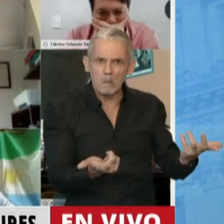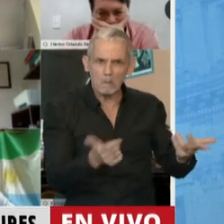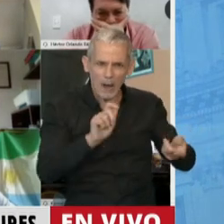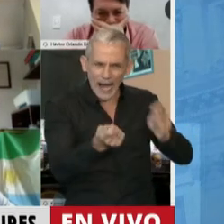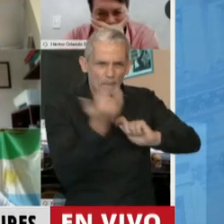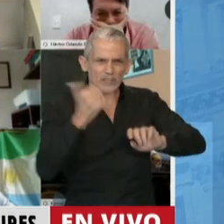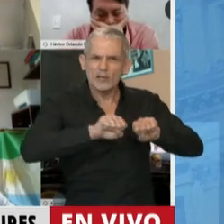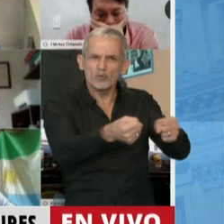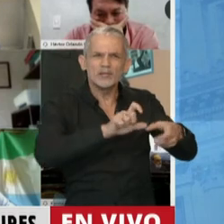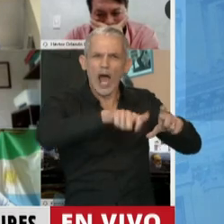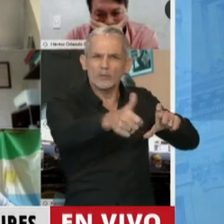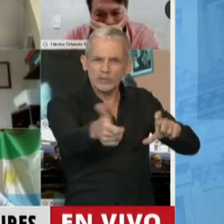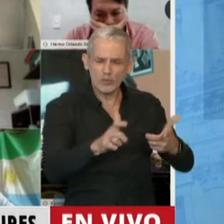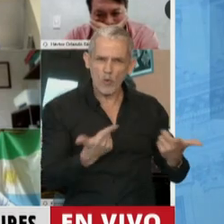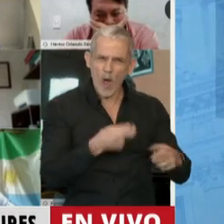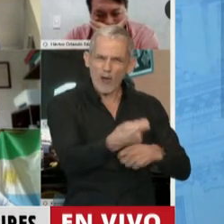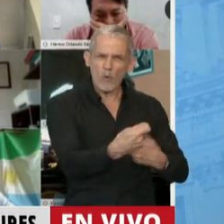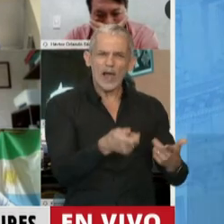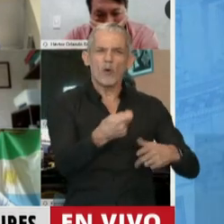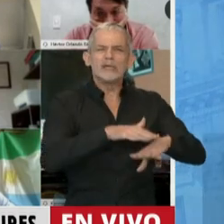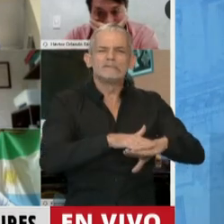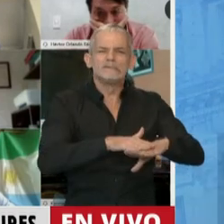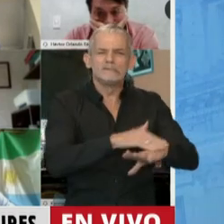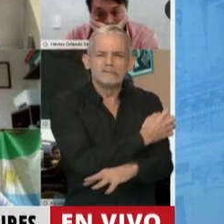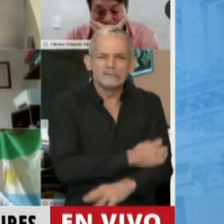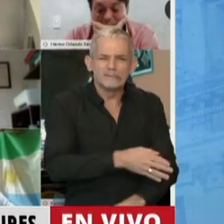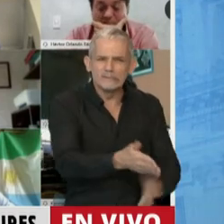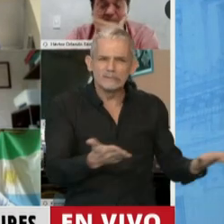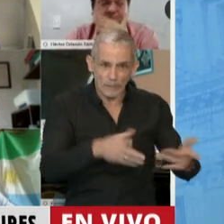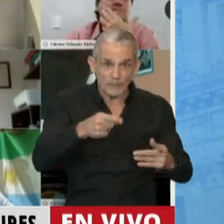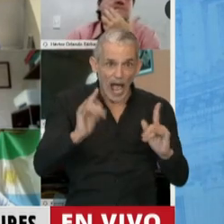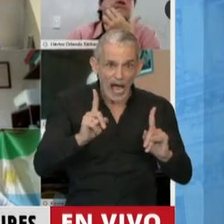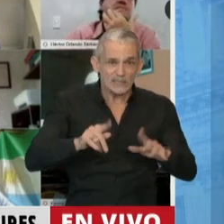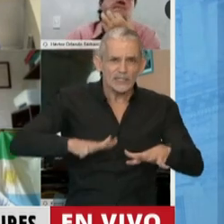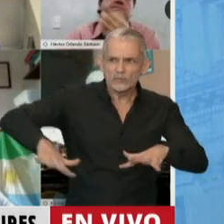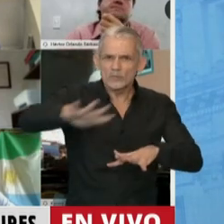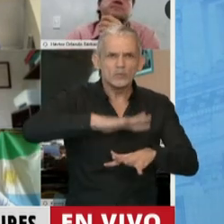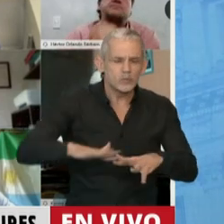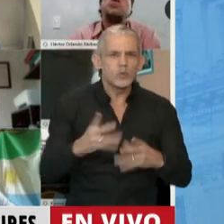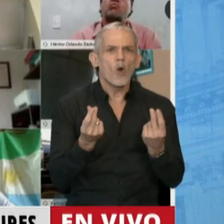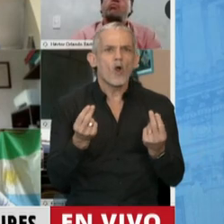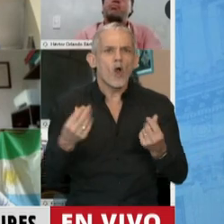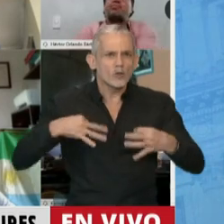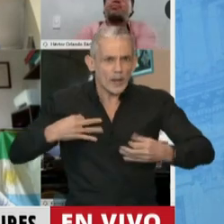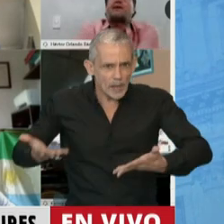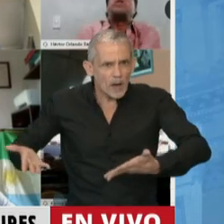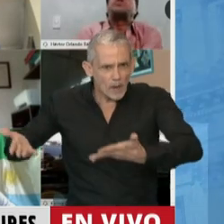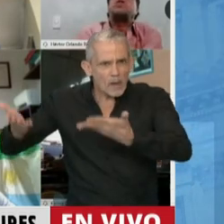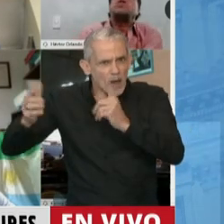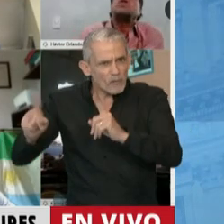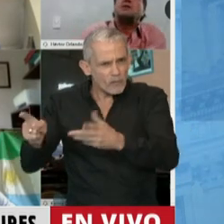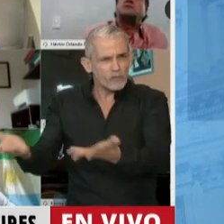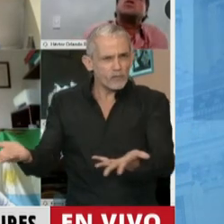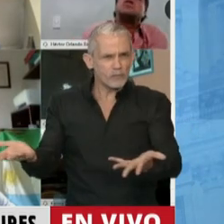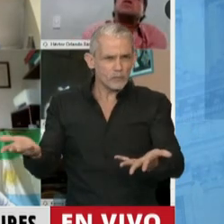suspendida. Con jubilaciones de miseria en un marco en el que sigue creciendo el costo de la vida. Pero